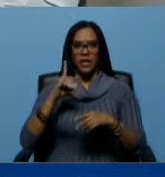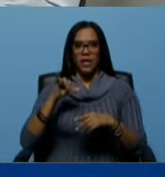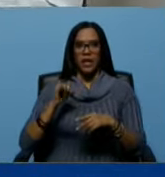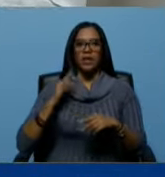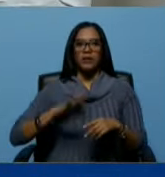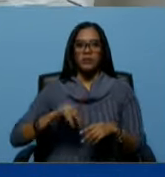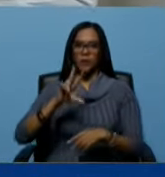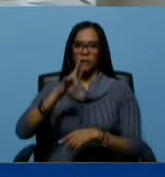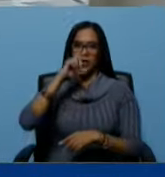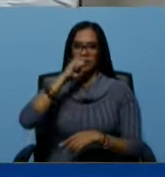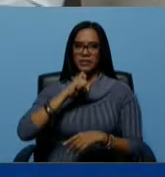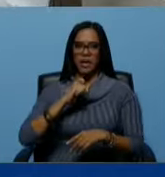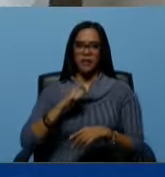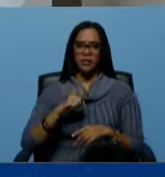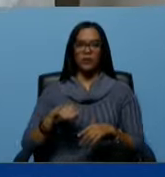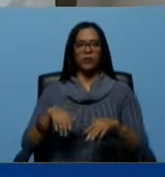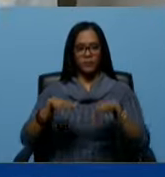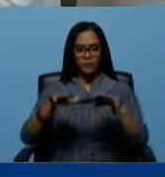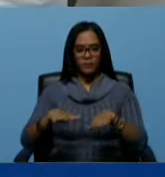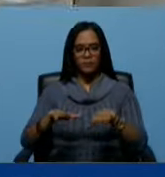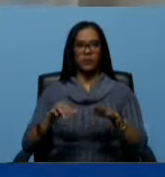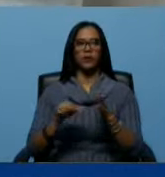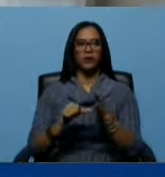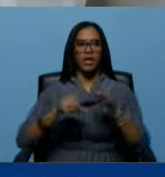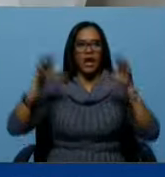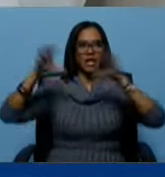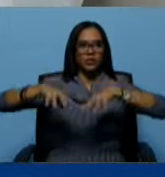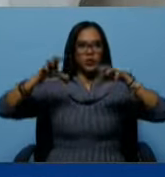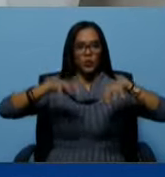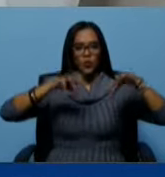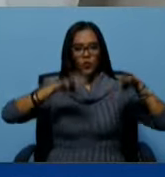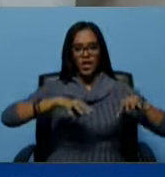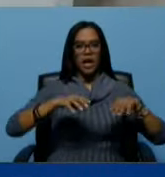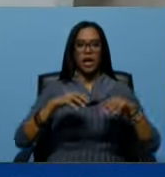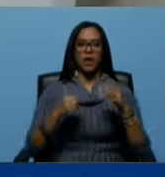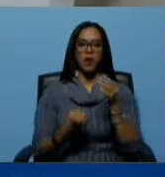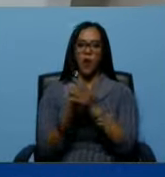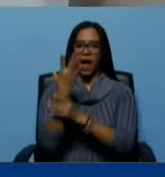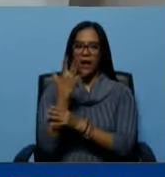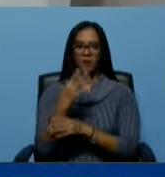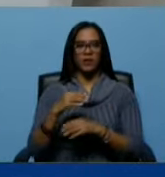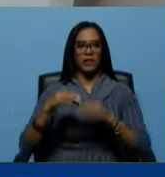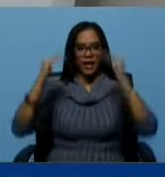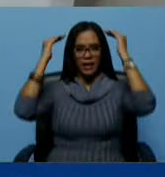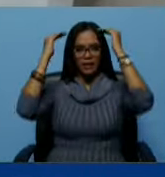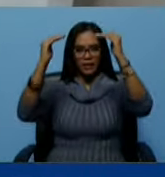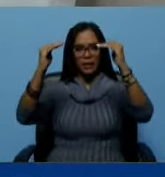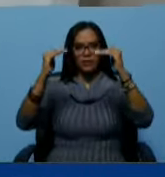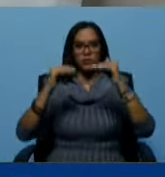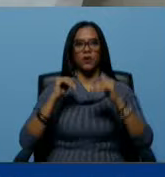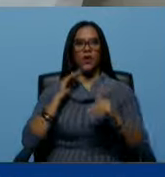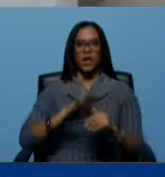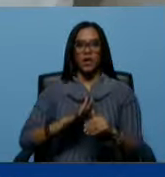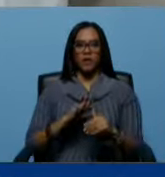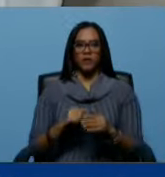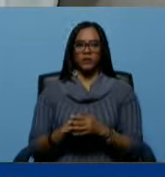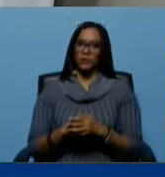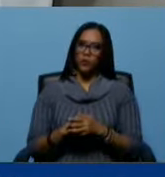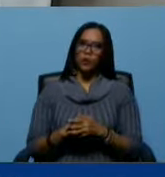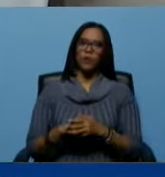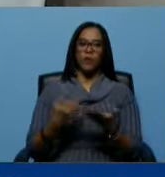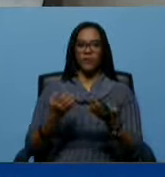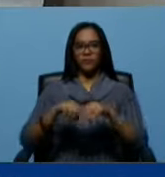por 3 años paralizado, donde la lluvia, los árboles, el techo estuvo totalmente destruido. Un